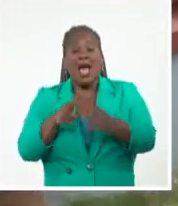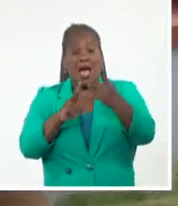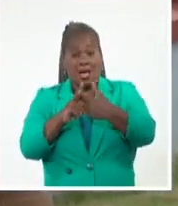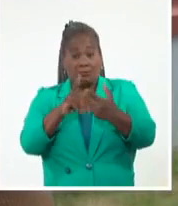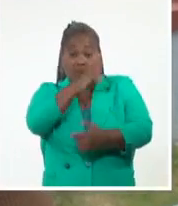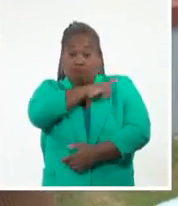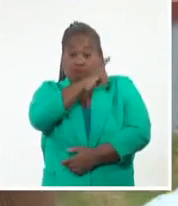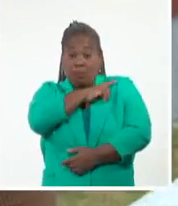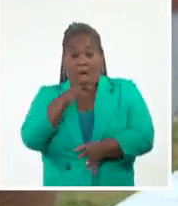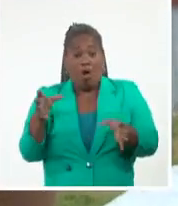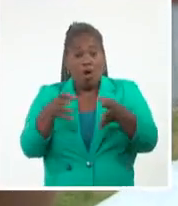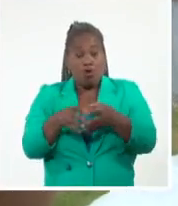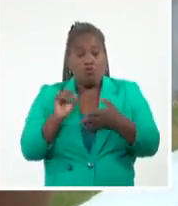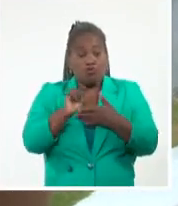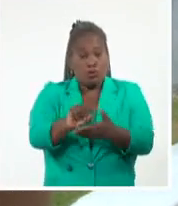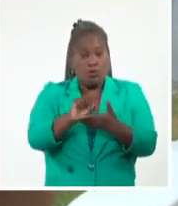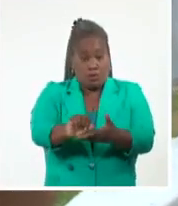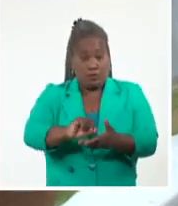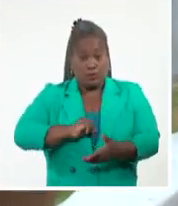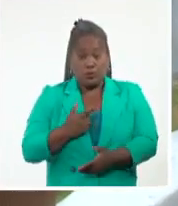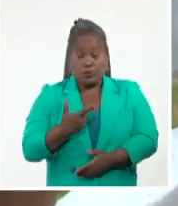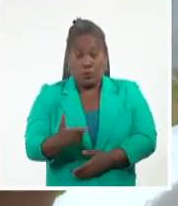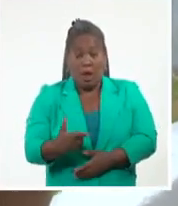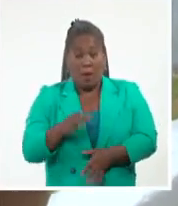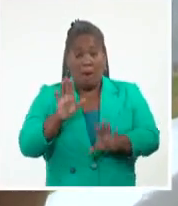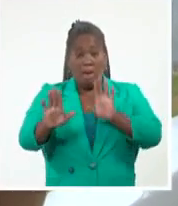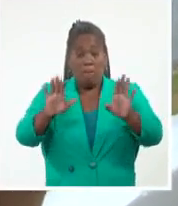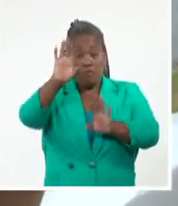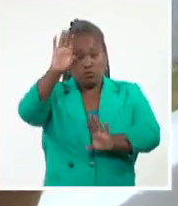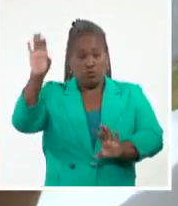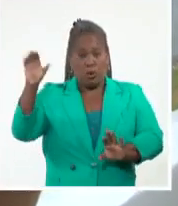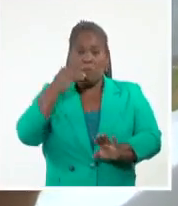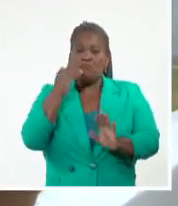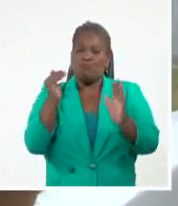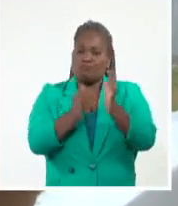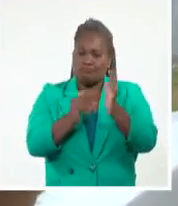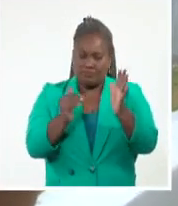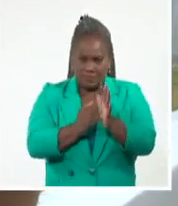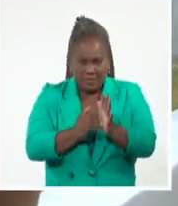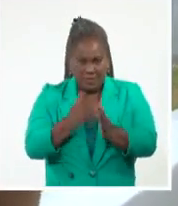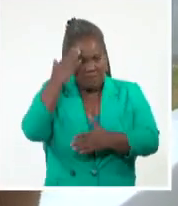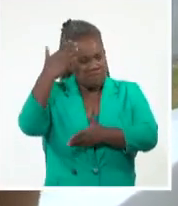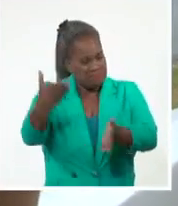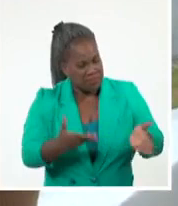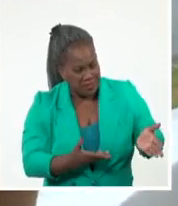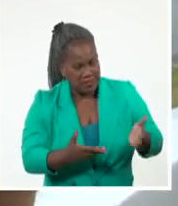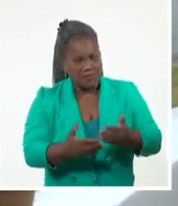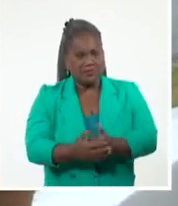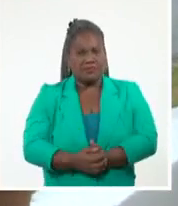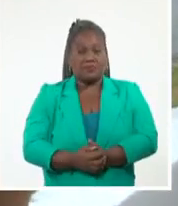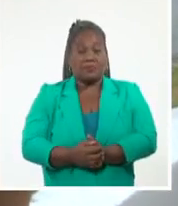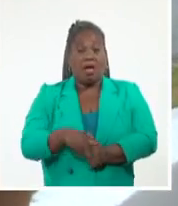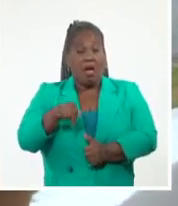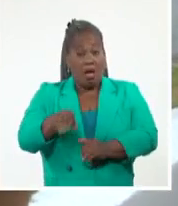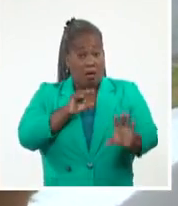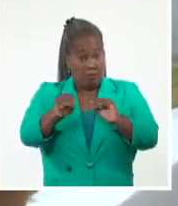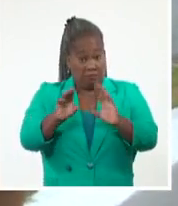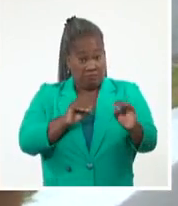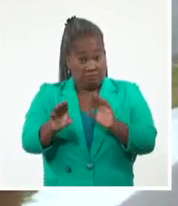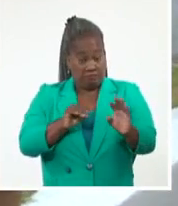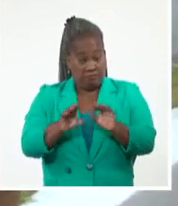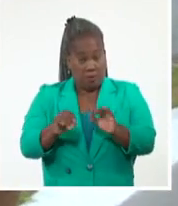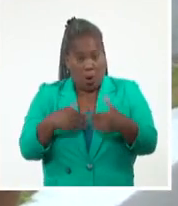los grupos de servicios culturales del Museo de la Revolución. Muy buenas tardes, bienvenida a nuestro noticiero. Vamos a conversar sobre cómo se han